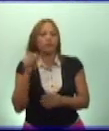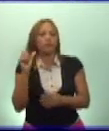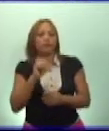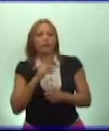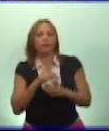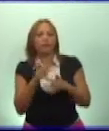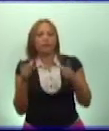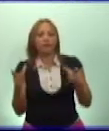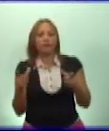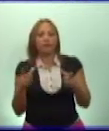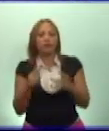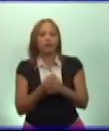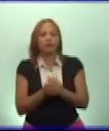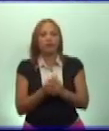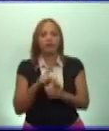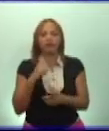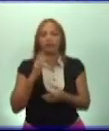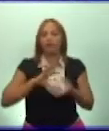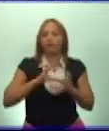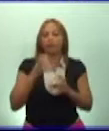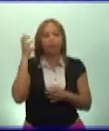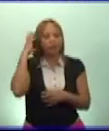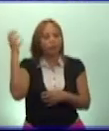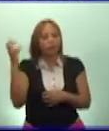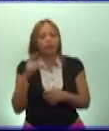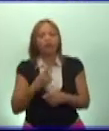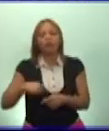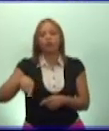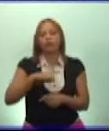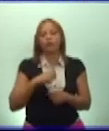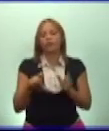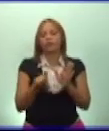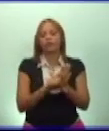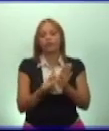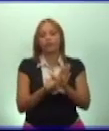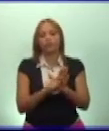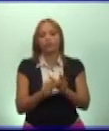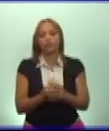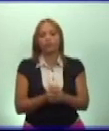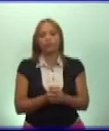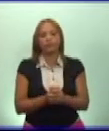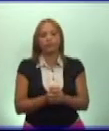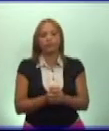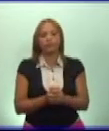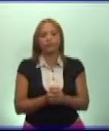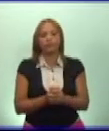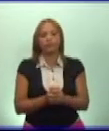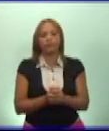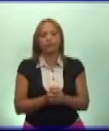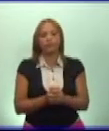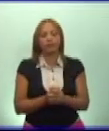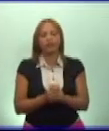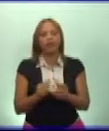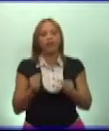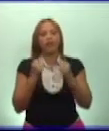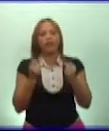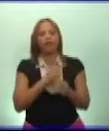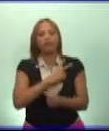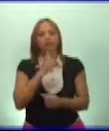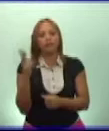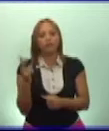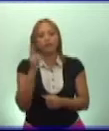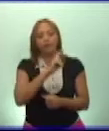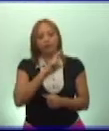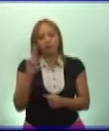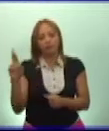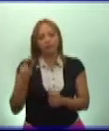nuestra forma de gobierno, nuestra constitución. La fuerza de vanguardia de la